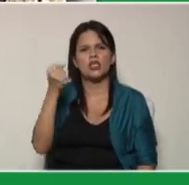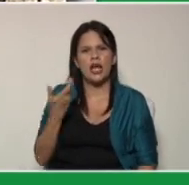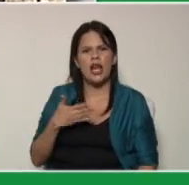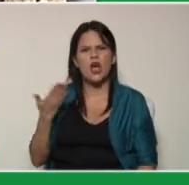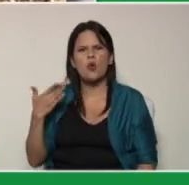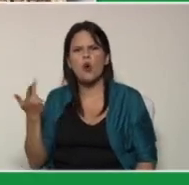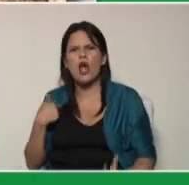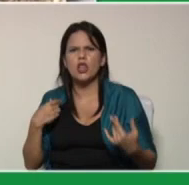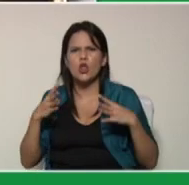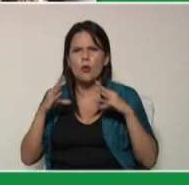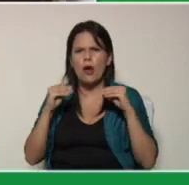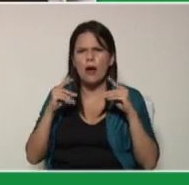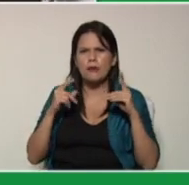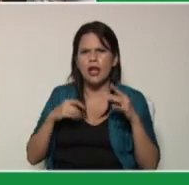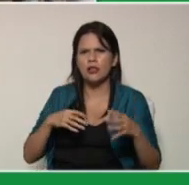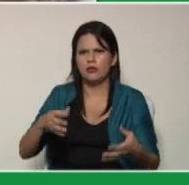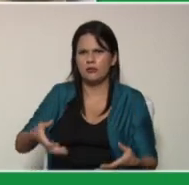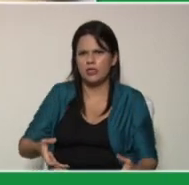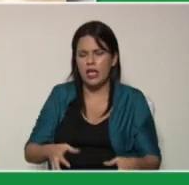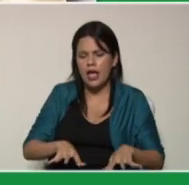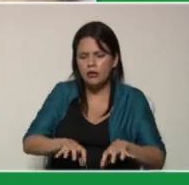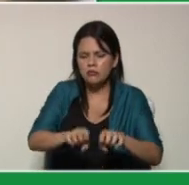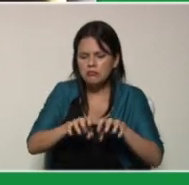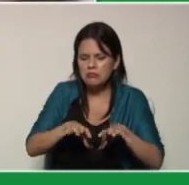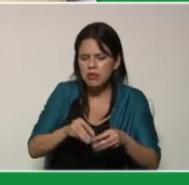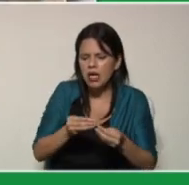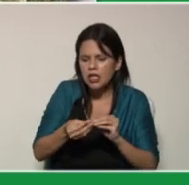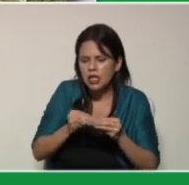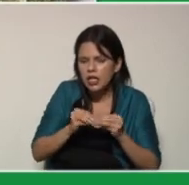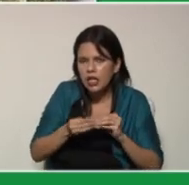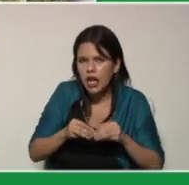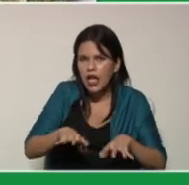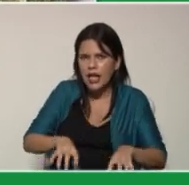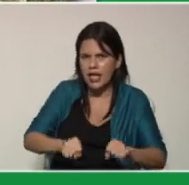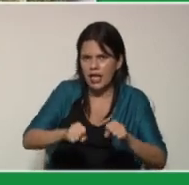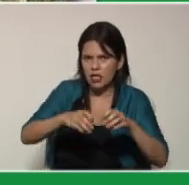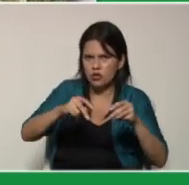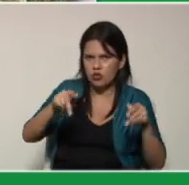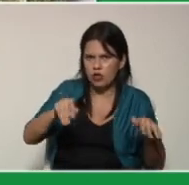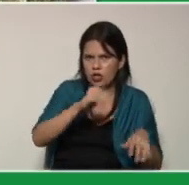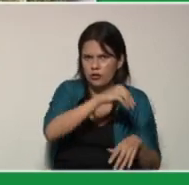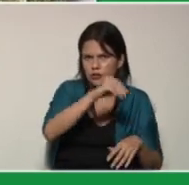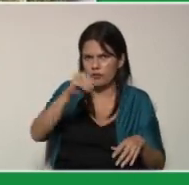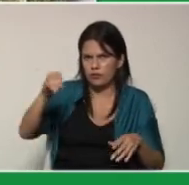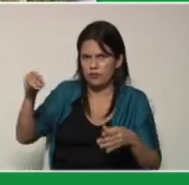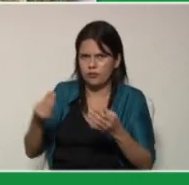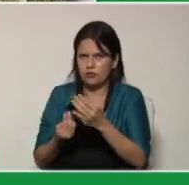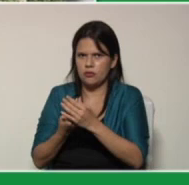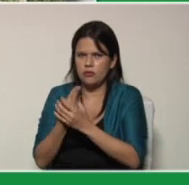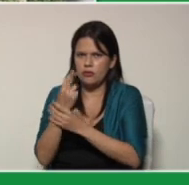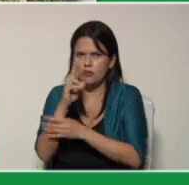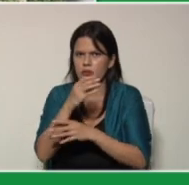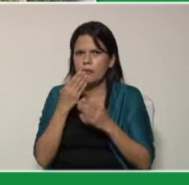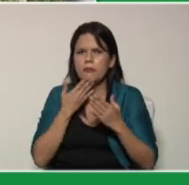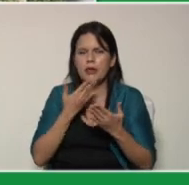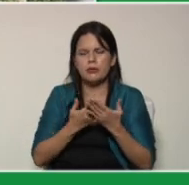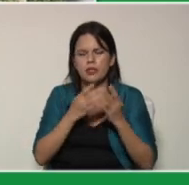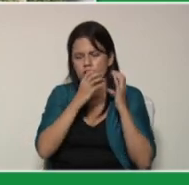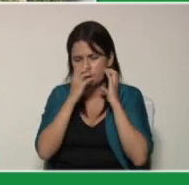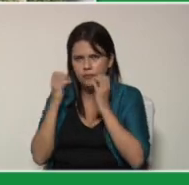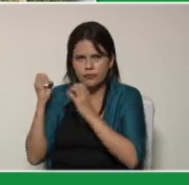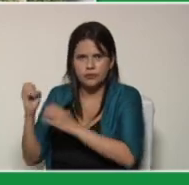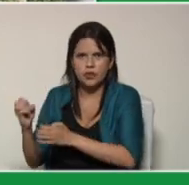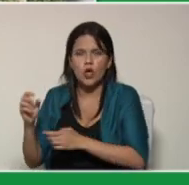va a hablar de la preparación del suelo y el abono orgánico Buenos días mis queridos niños permítame quitarme el tapado hoy